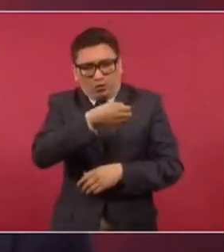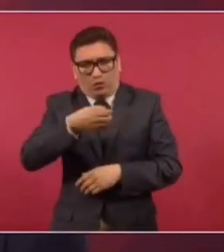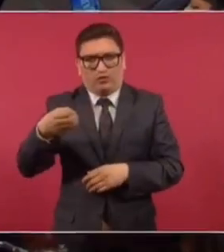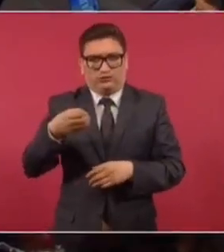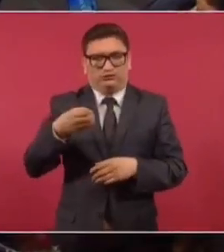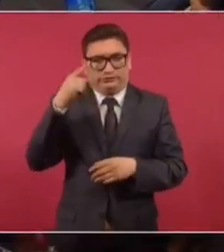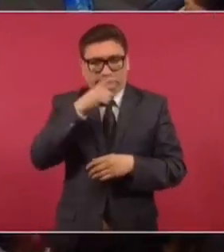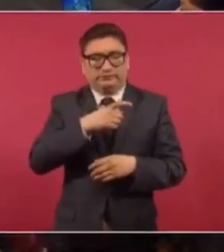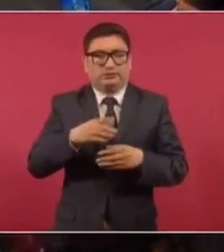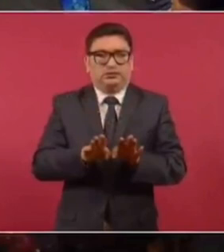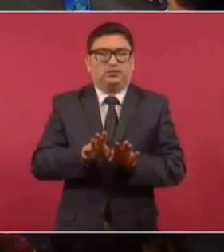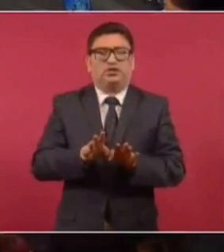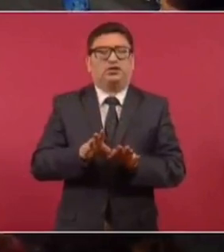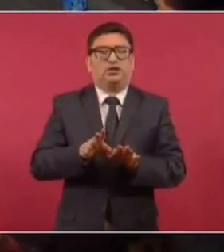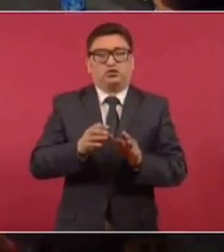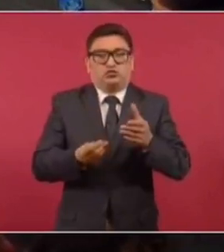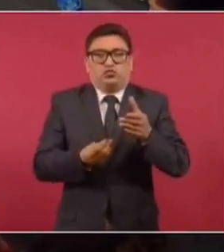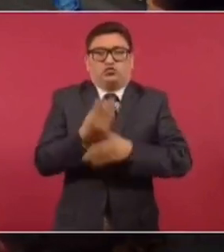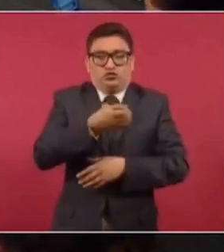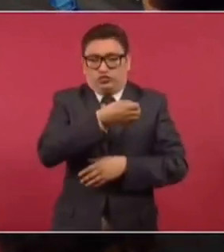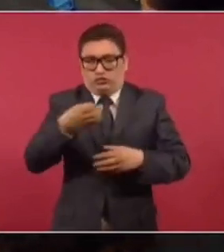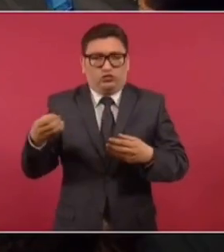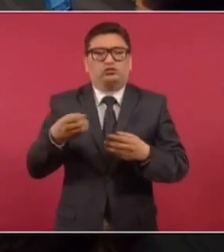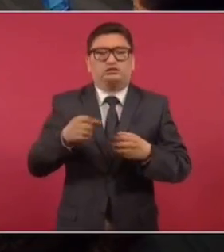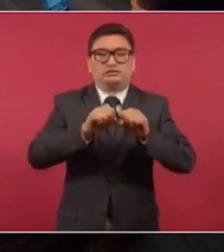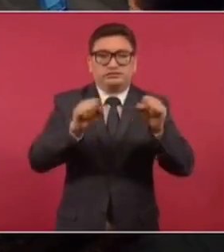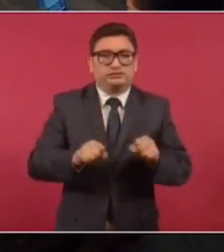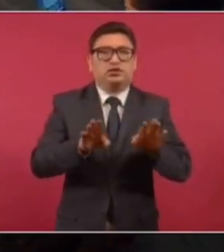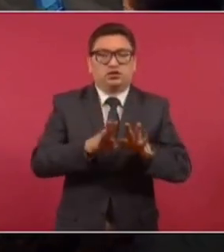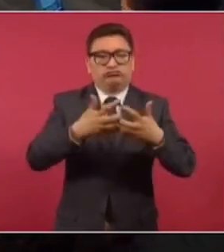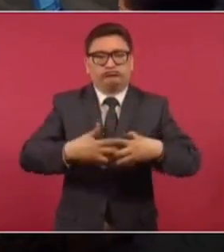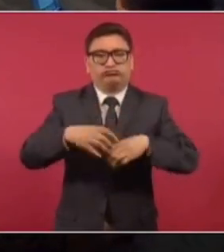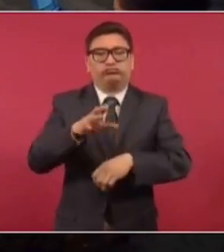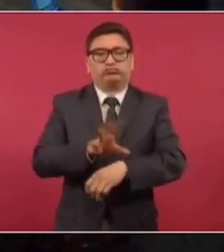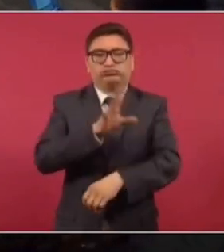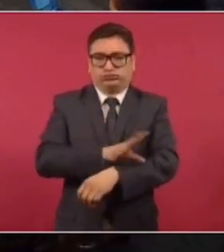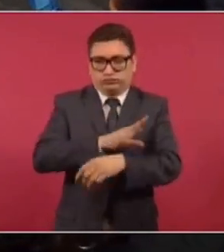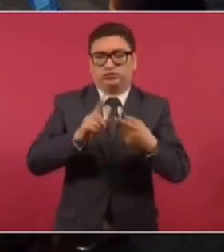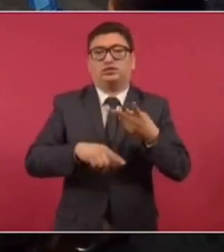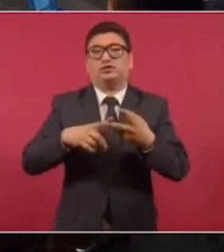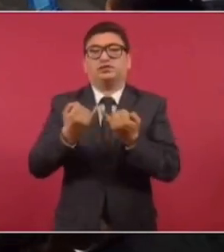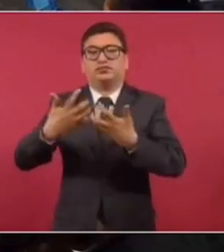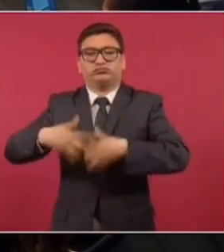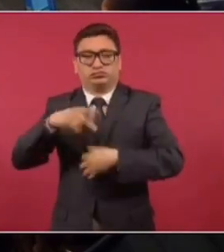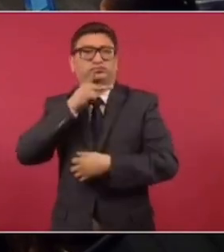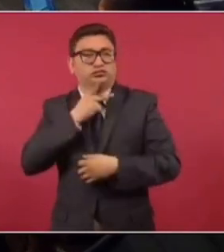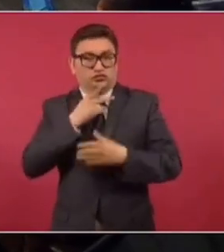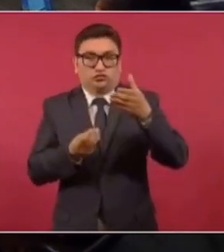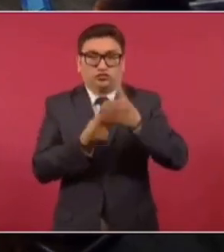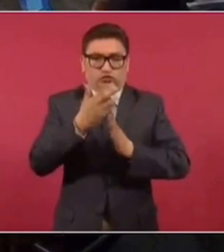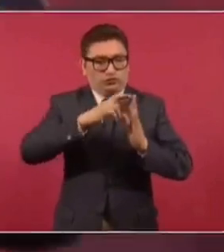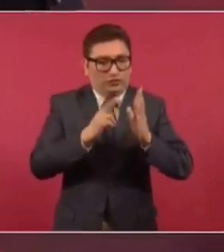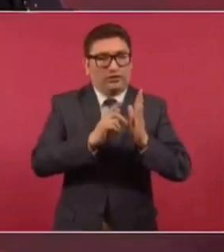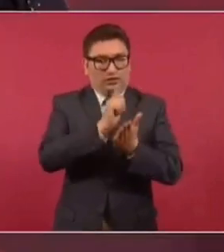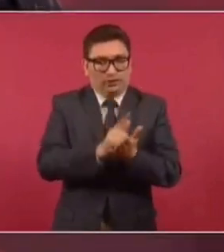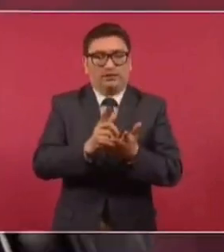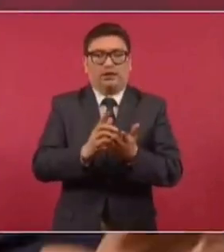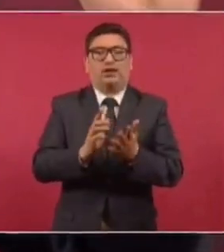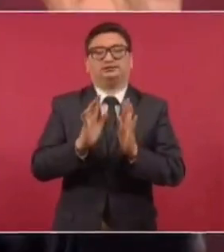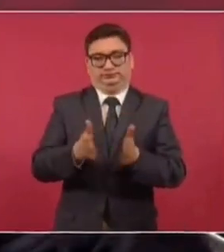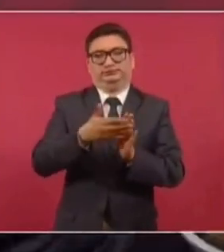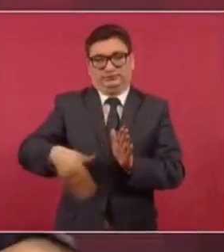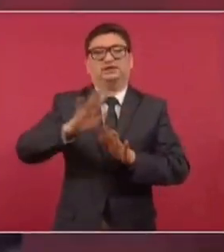el nuevo mecanismo de producción de energía eléctrica y de petróleo, las nuevas reglas y ahora sí ya